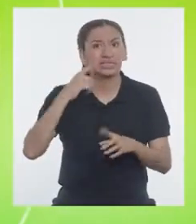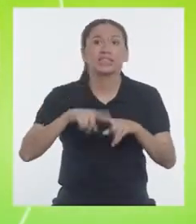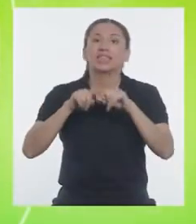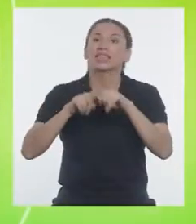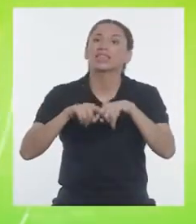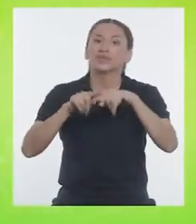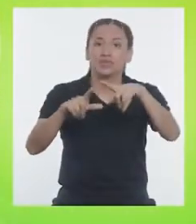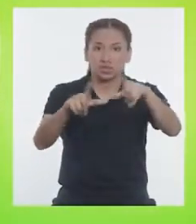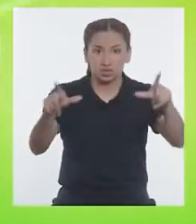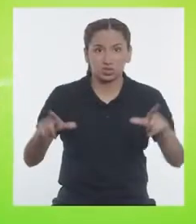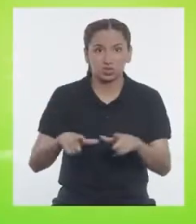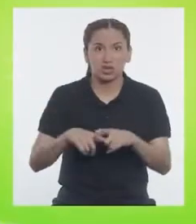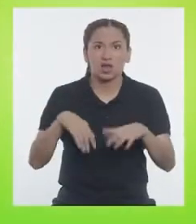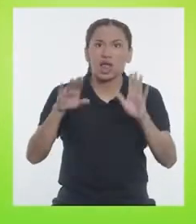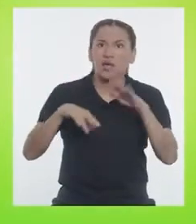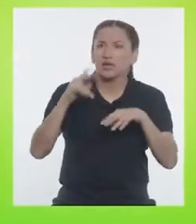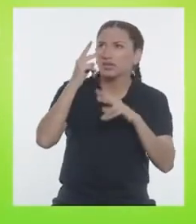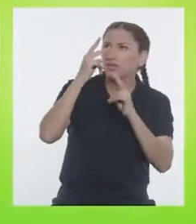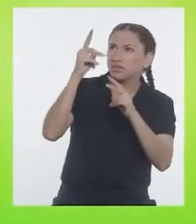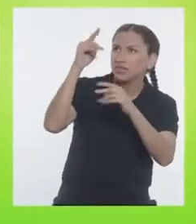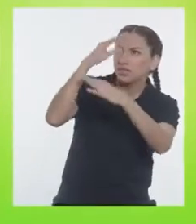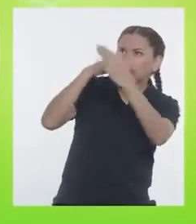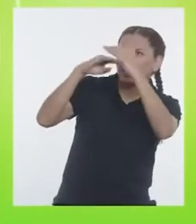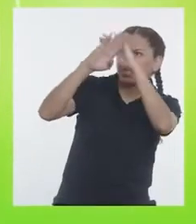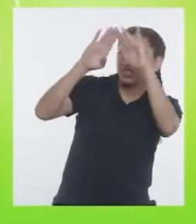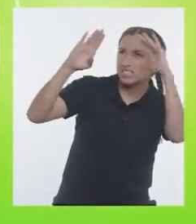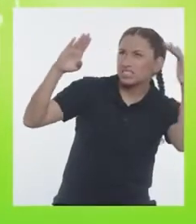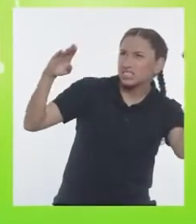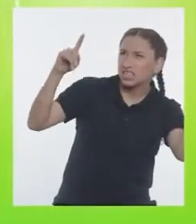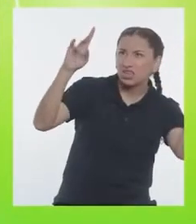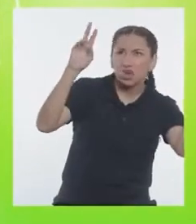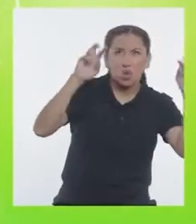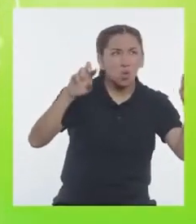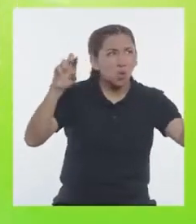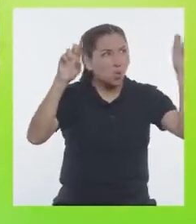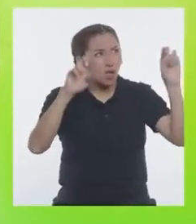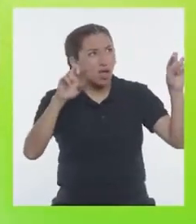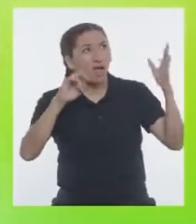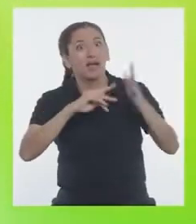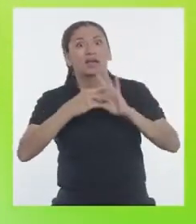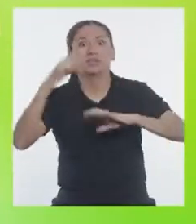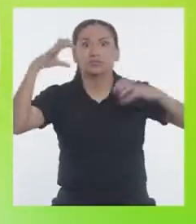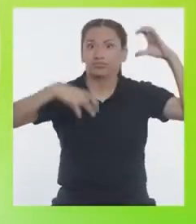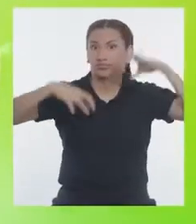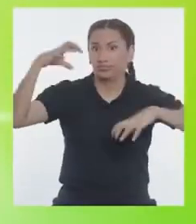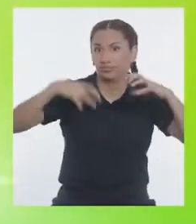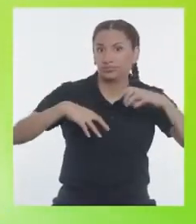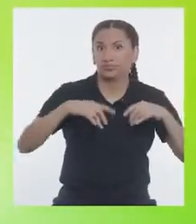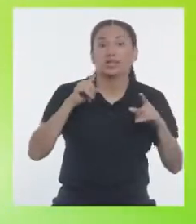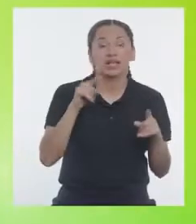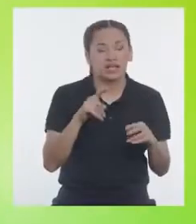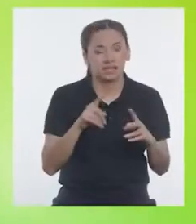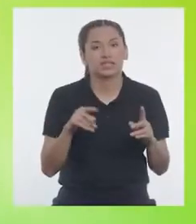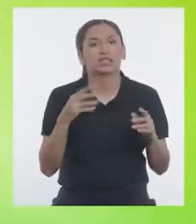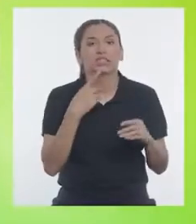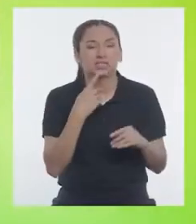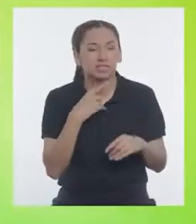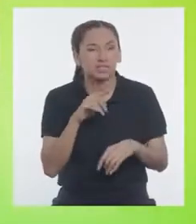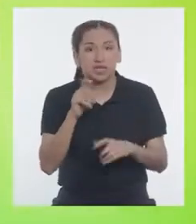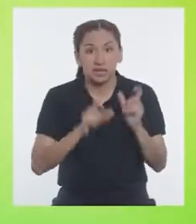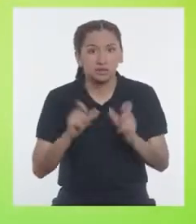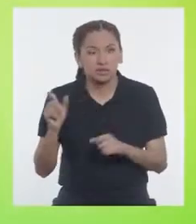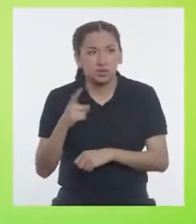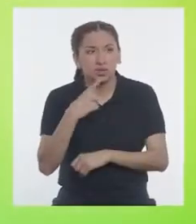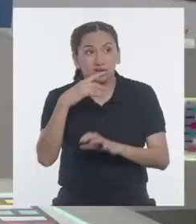señales del cielo y la naturaleza para saber el tipo de año que tendremos. Y según eso, deciden qué y